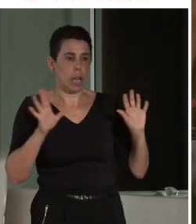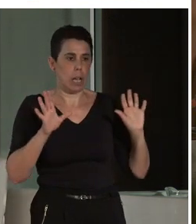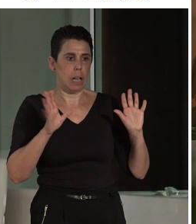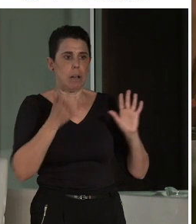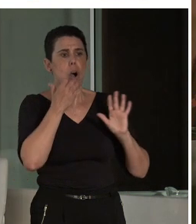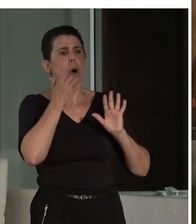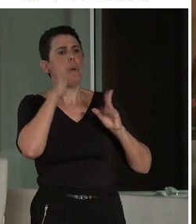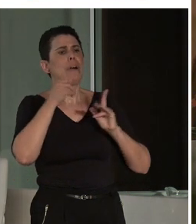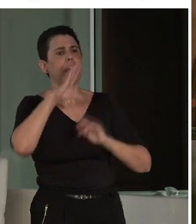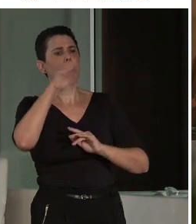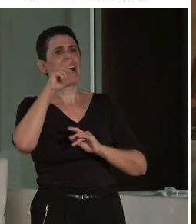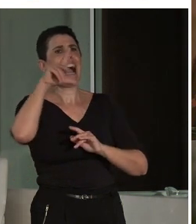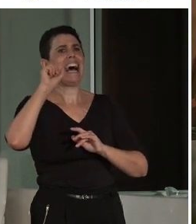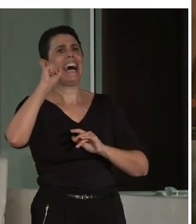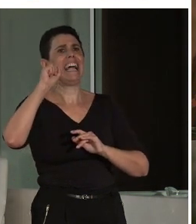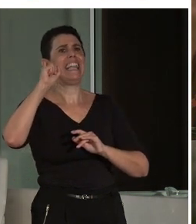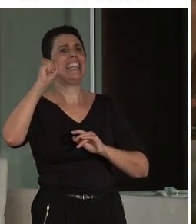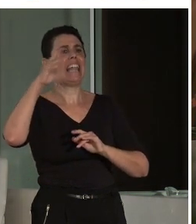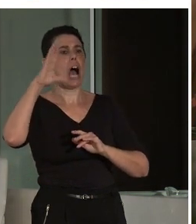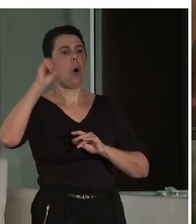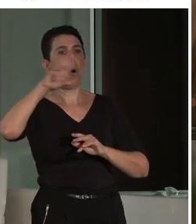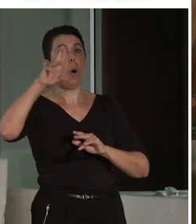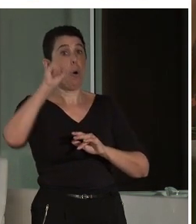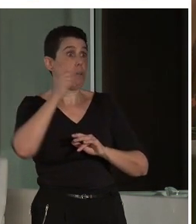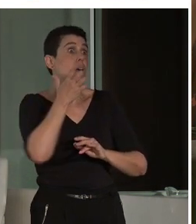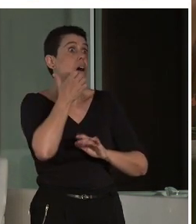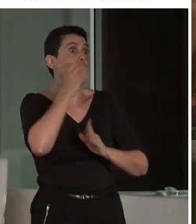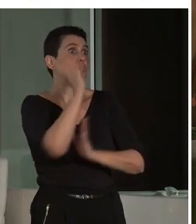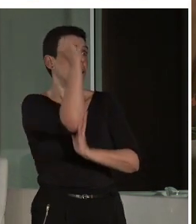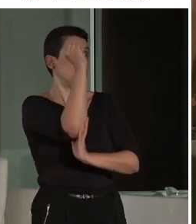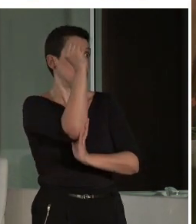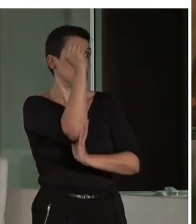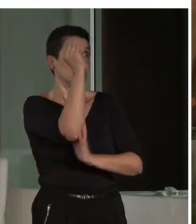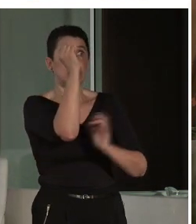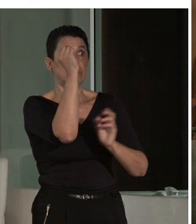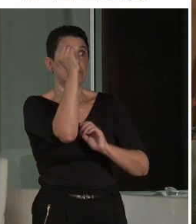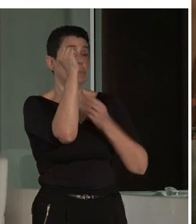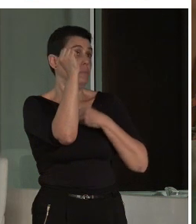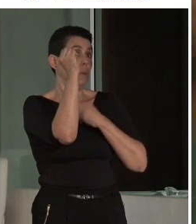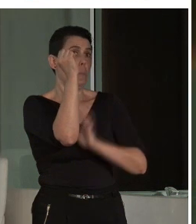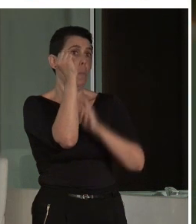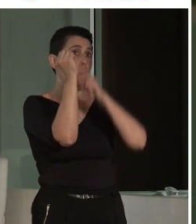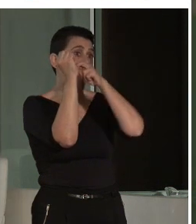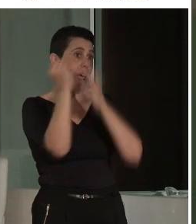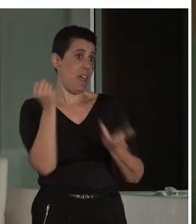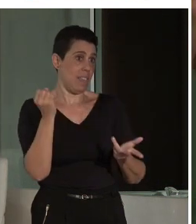a Calahorra o a sitios como este. Entonces, claro, yo